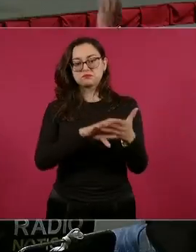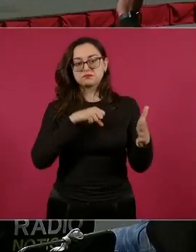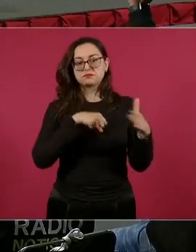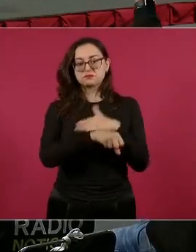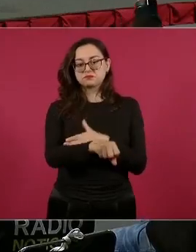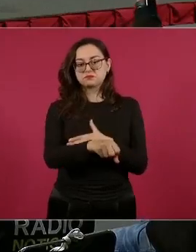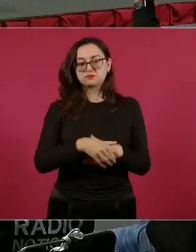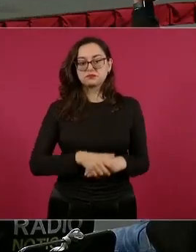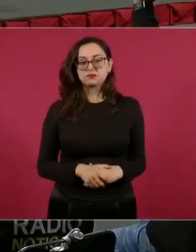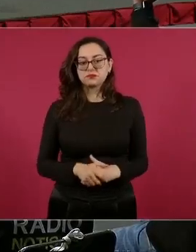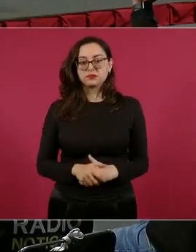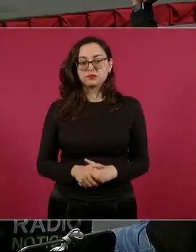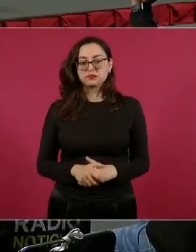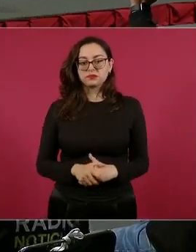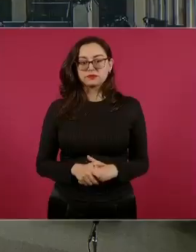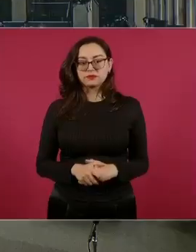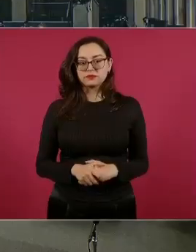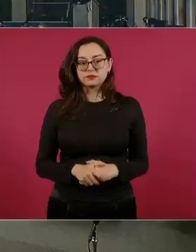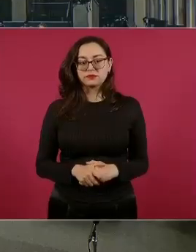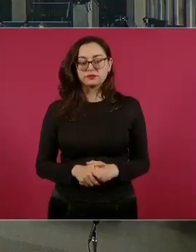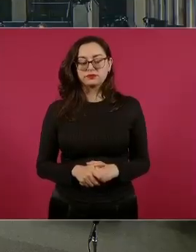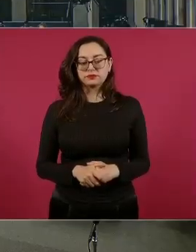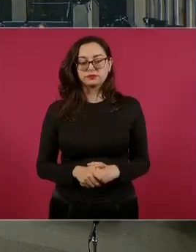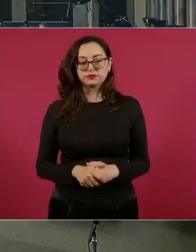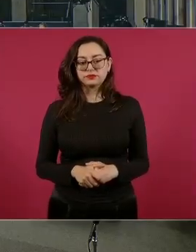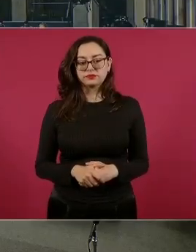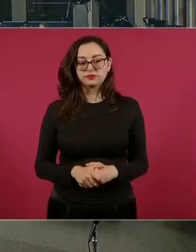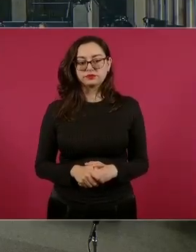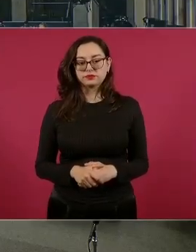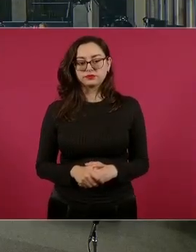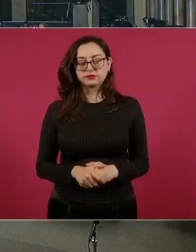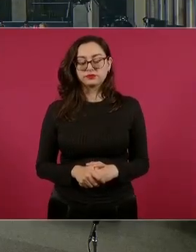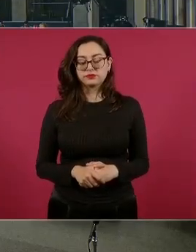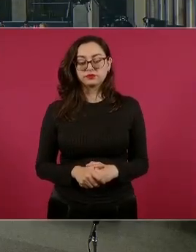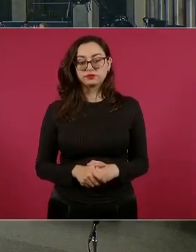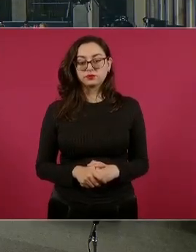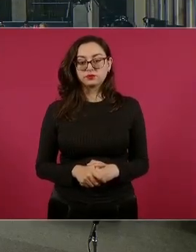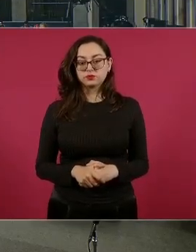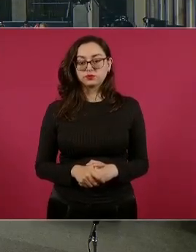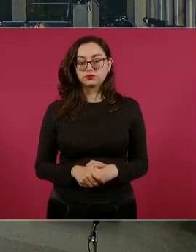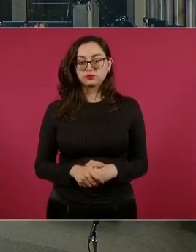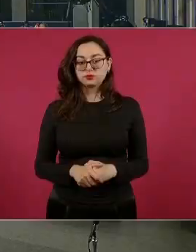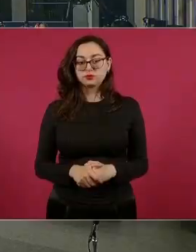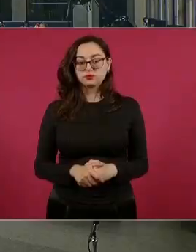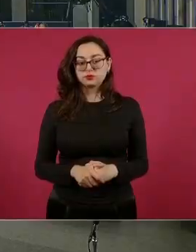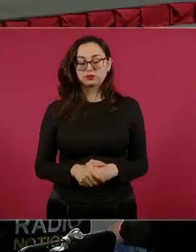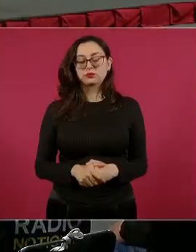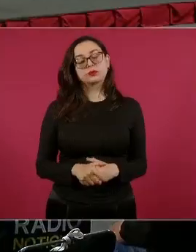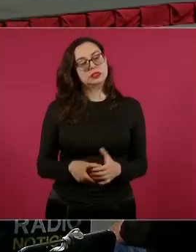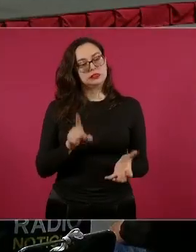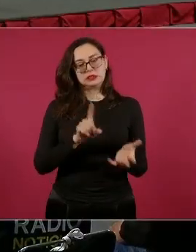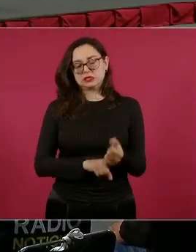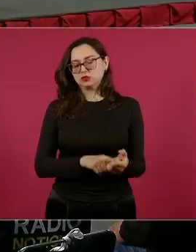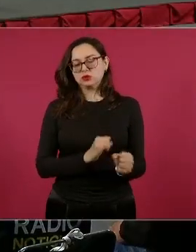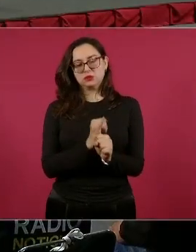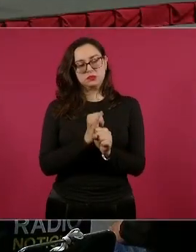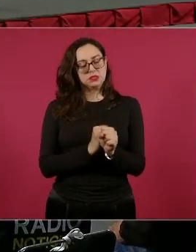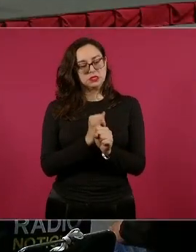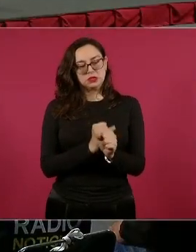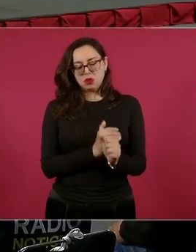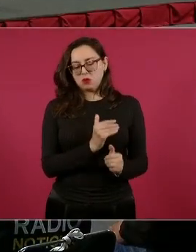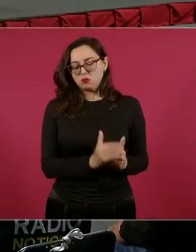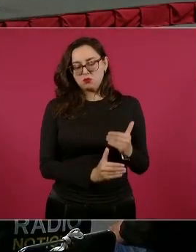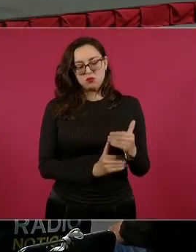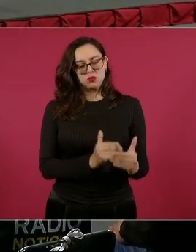parte de la investigación, todos los